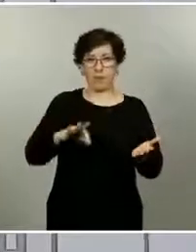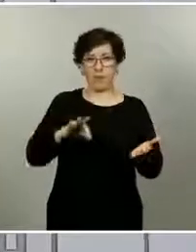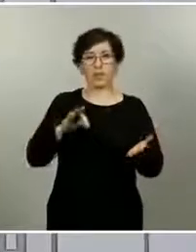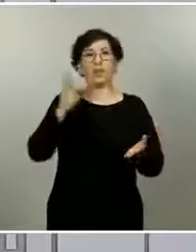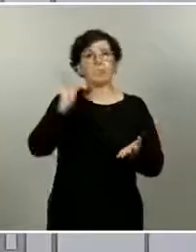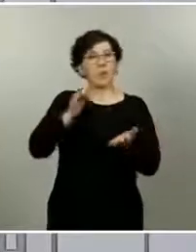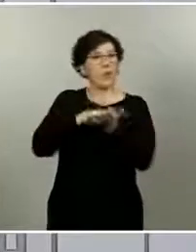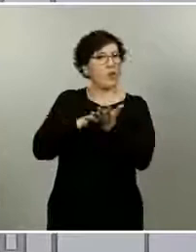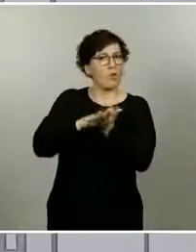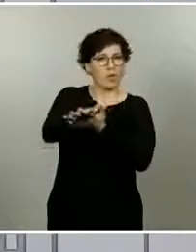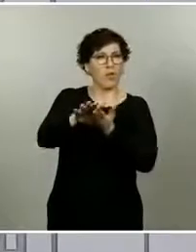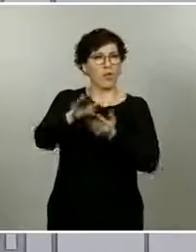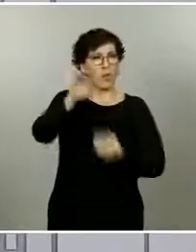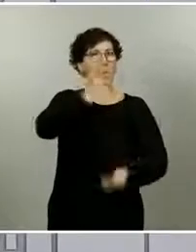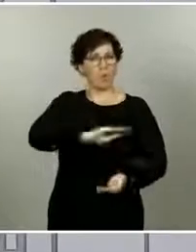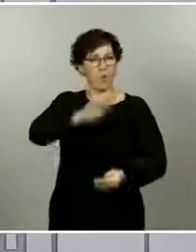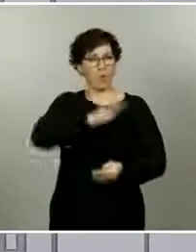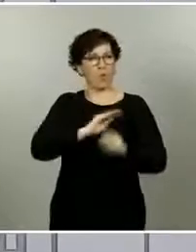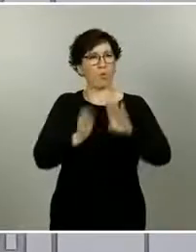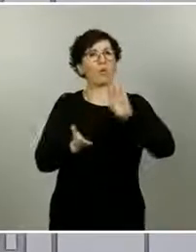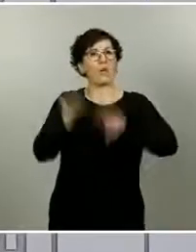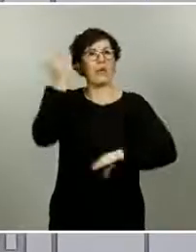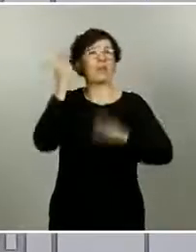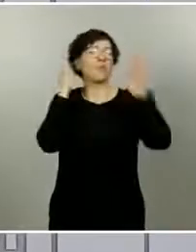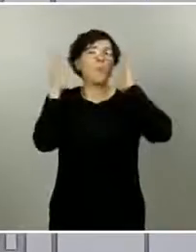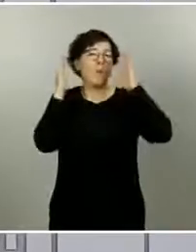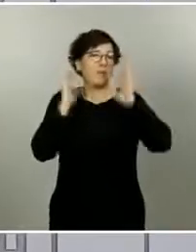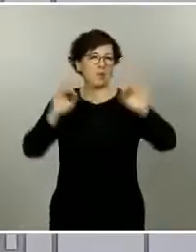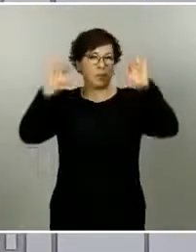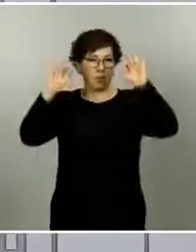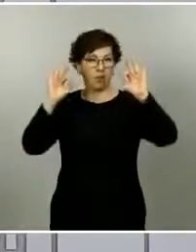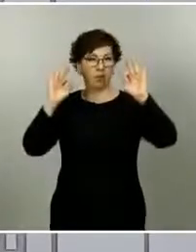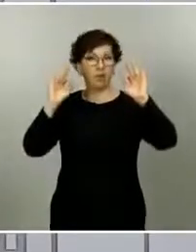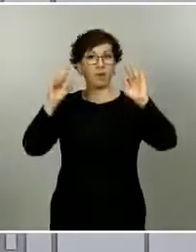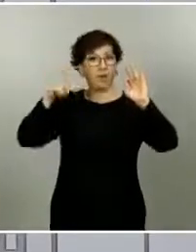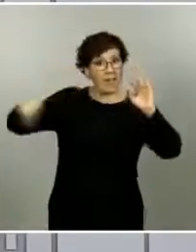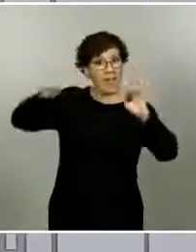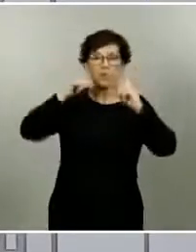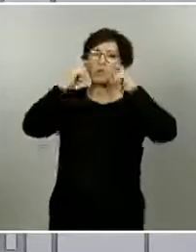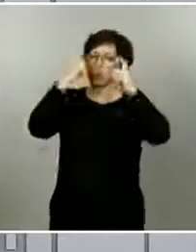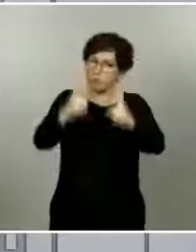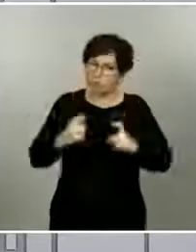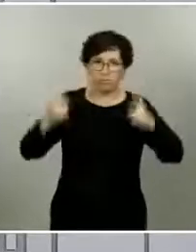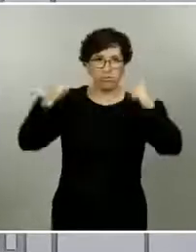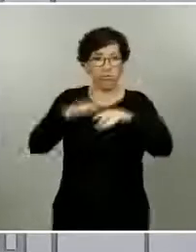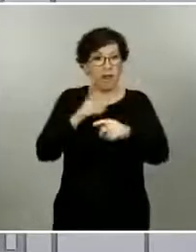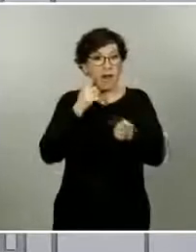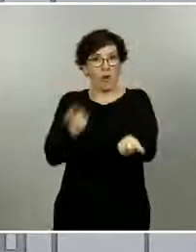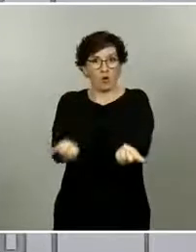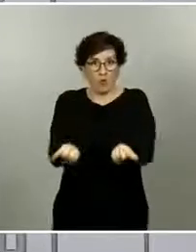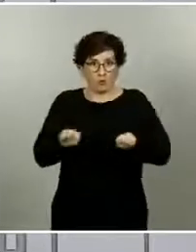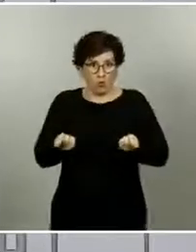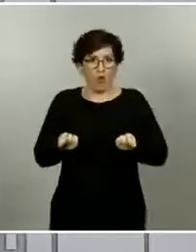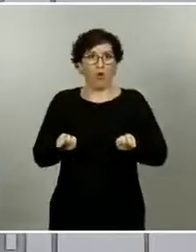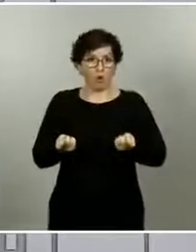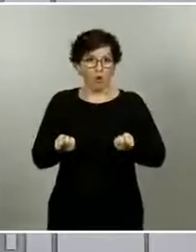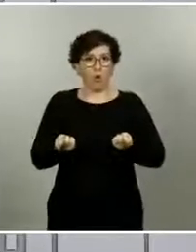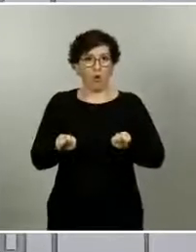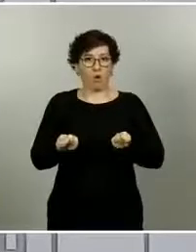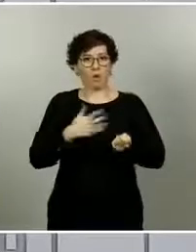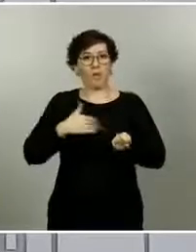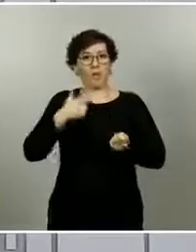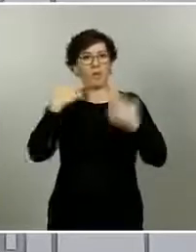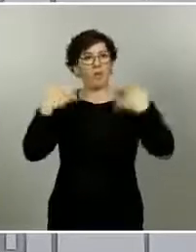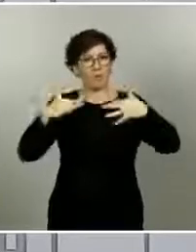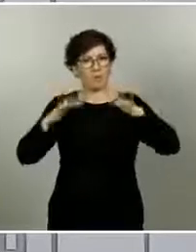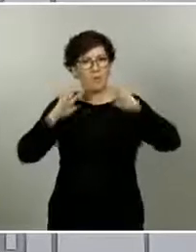que tuvieron una incidencia muy alta en un periodo muy concreto hicieron un gran esfuerzo para su control con lo cual hicieron un gran esfuerzo